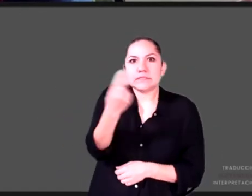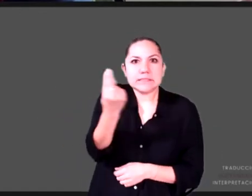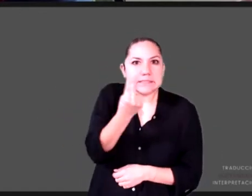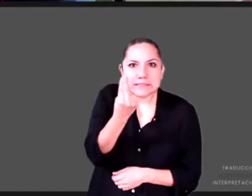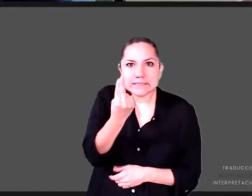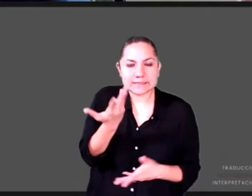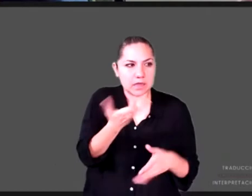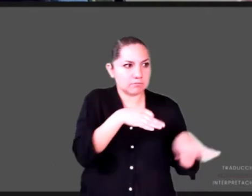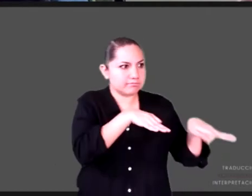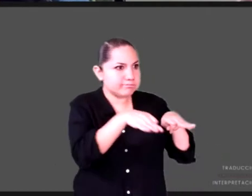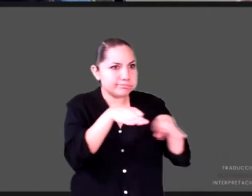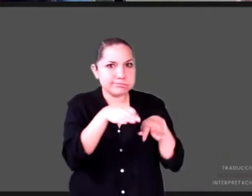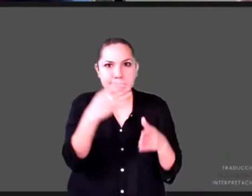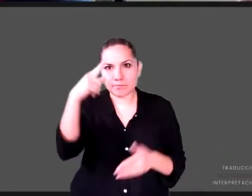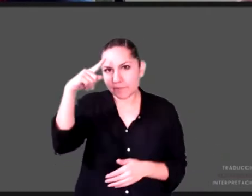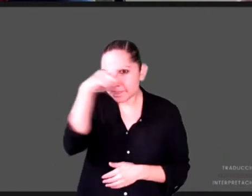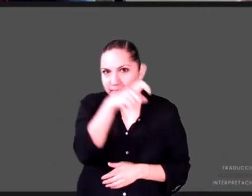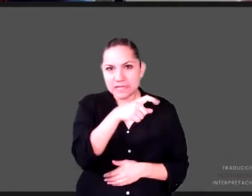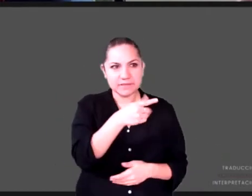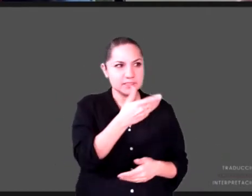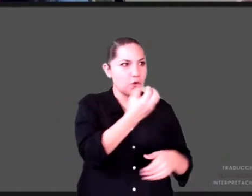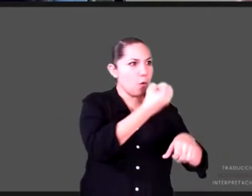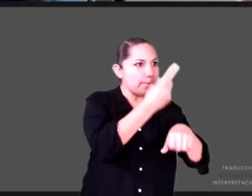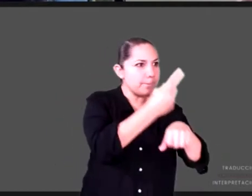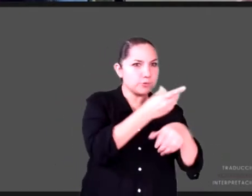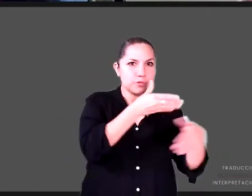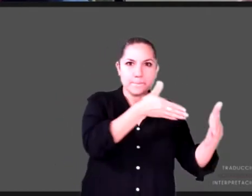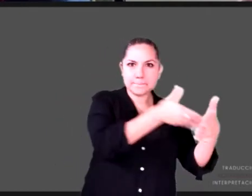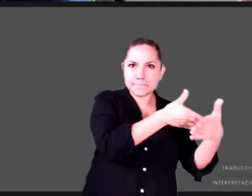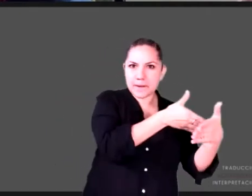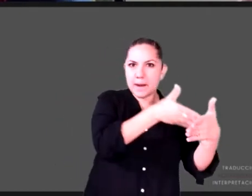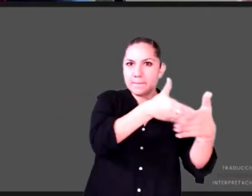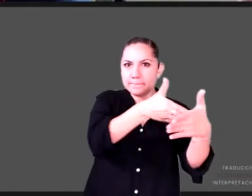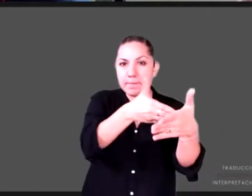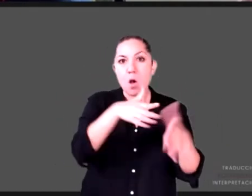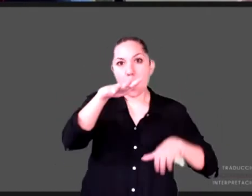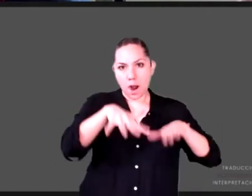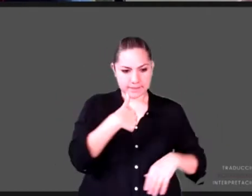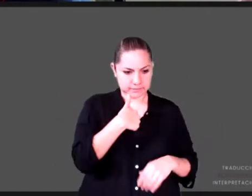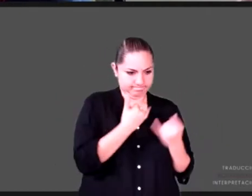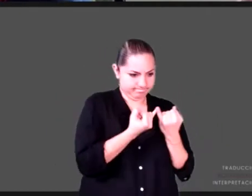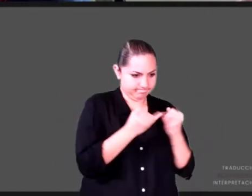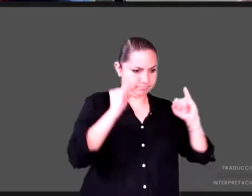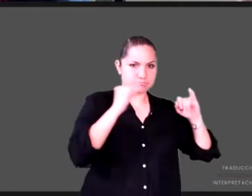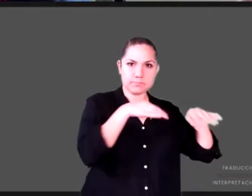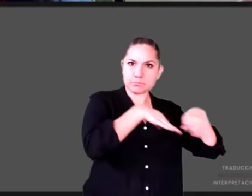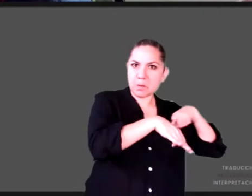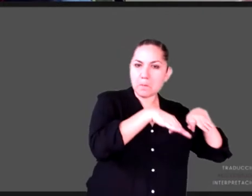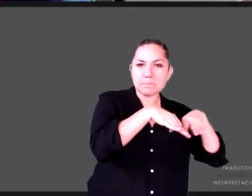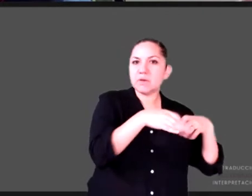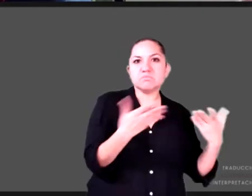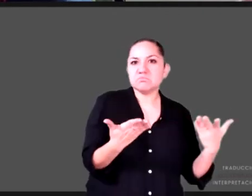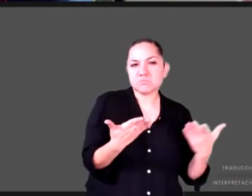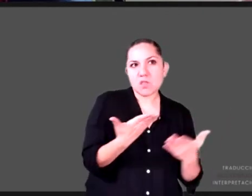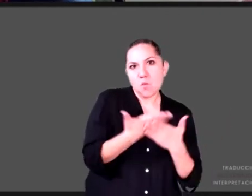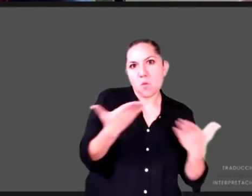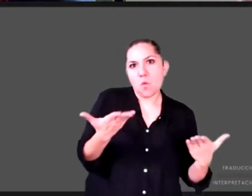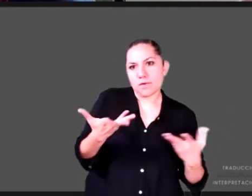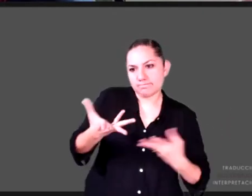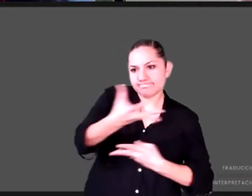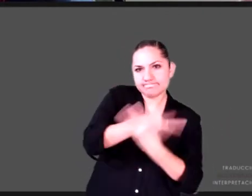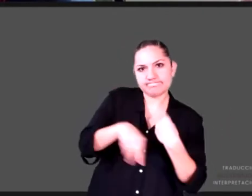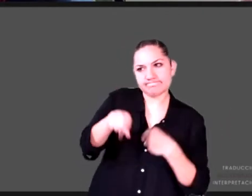oportunidades laborales y de autoempleo para las familias en comunidades vulnerables. Además, pues ahora con los efectos del COVID-19,